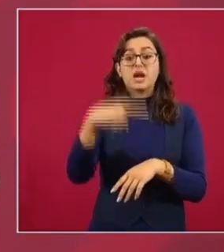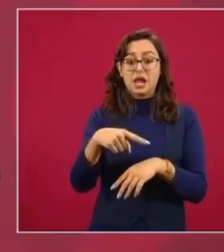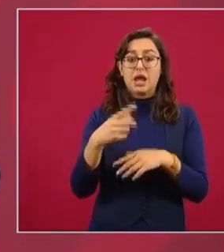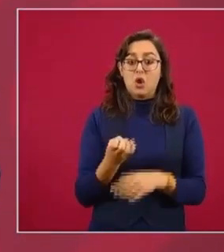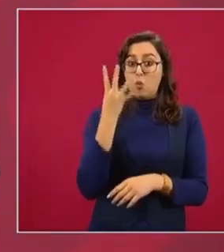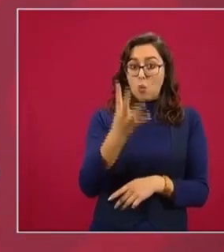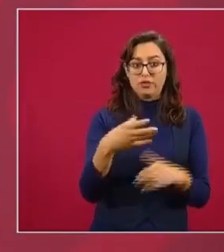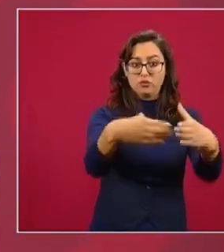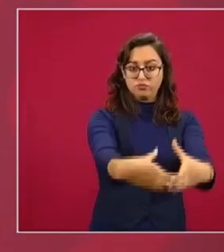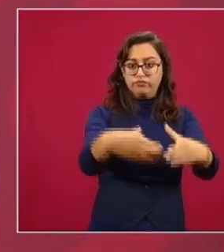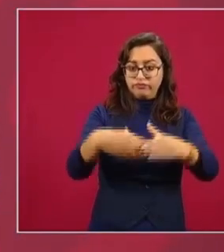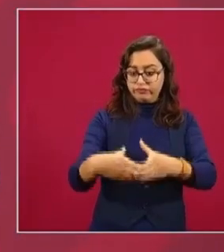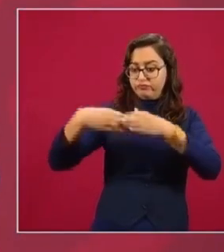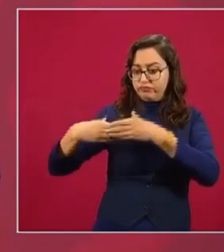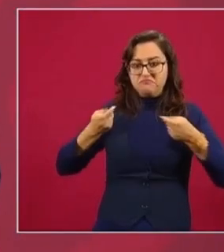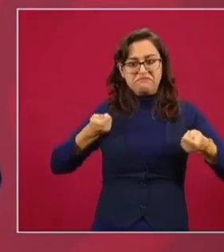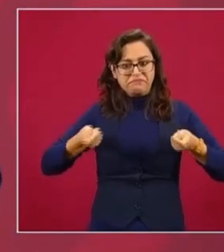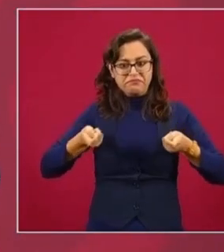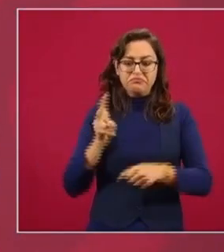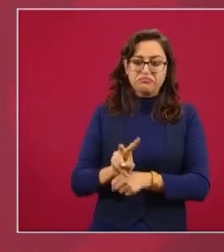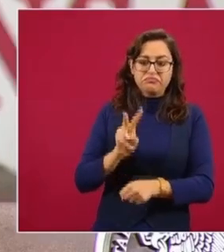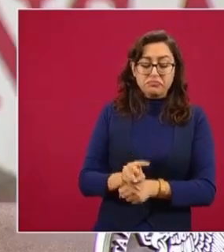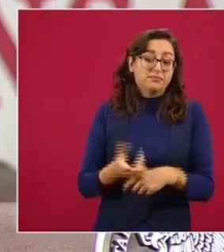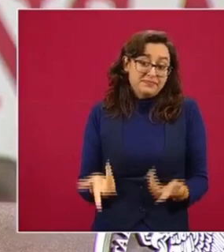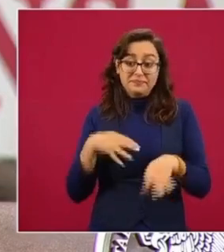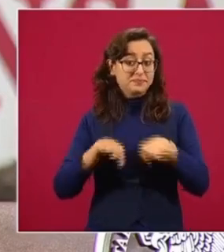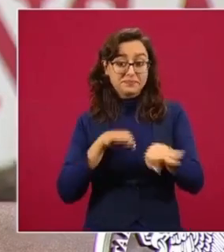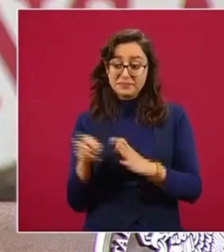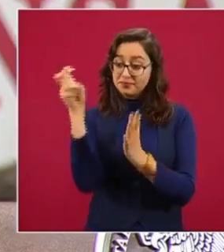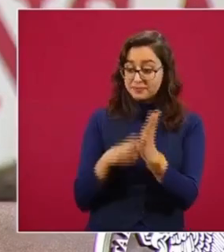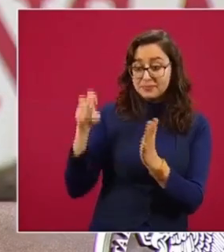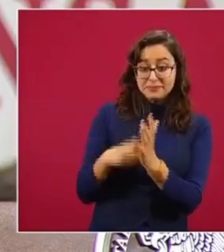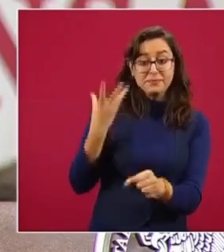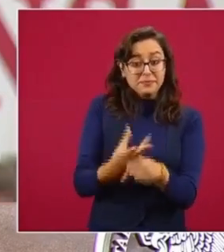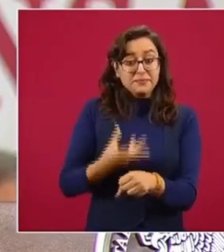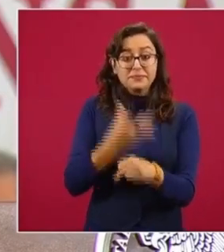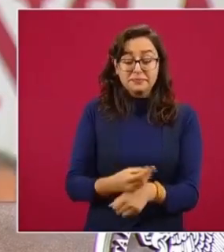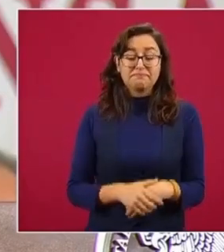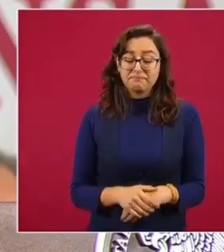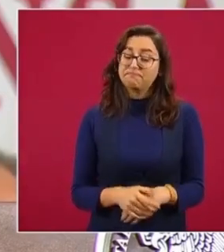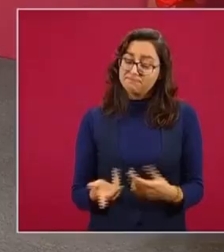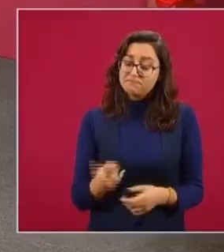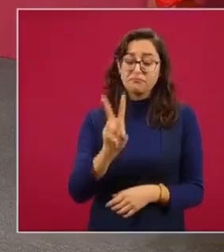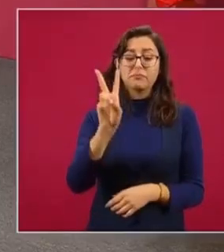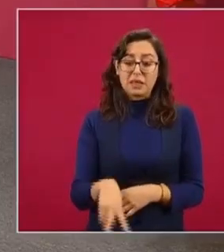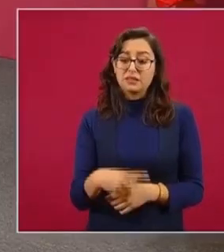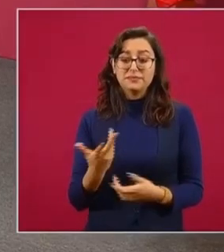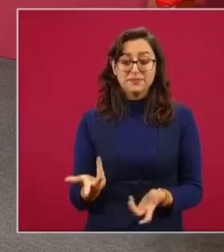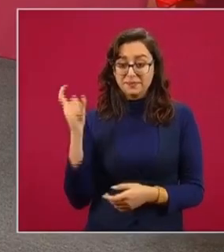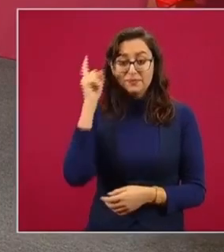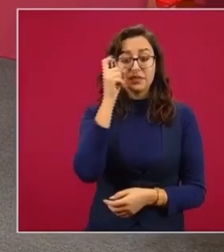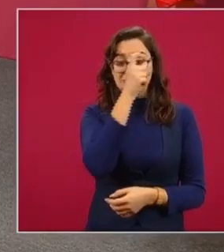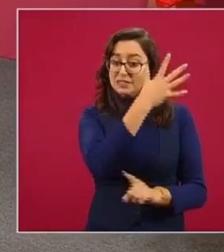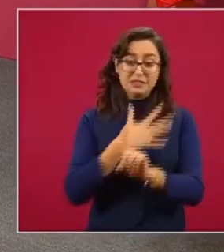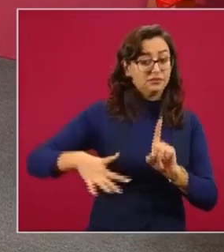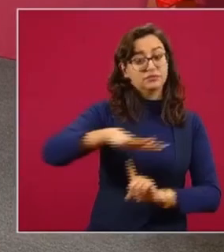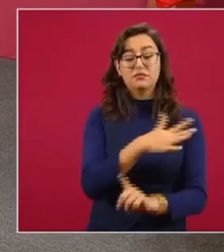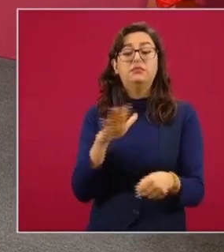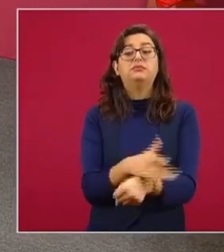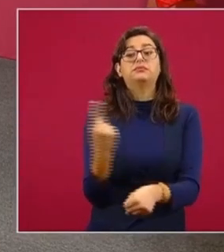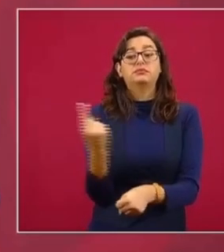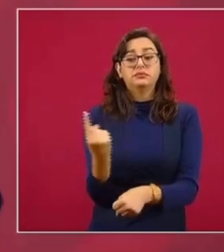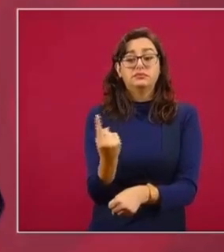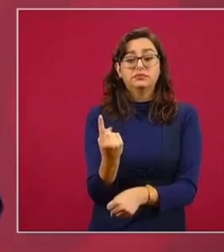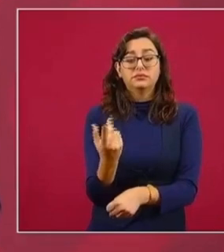de las cuatro presas. Y estamos trabajando. Sin embargo, es muy complicada la situación porque